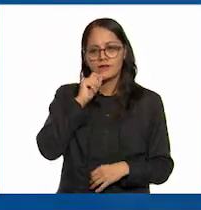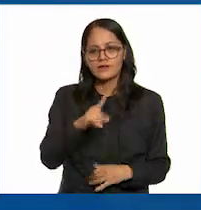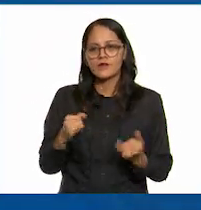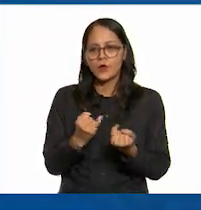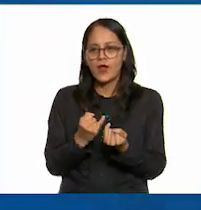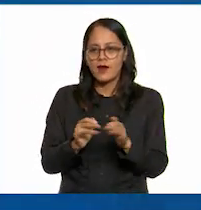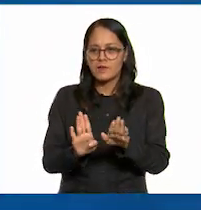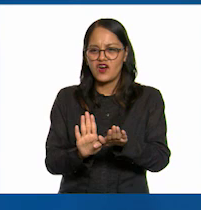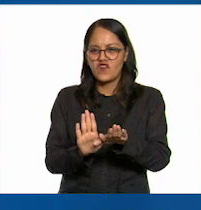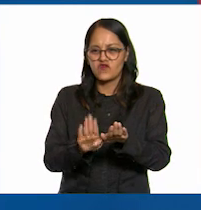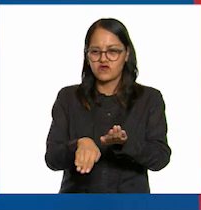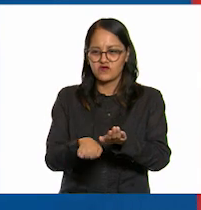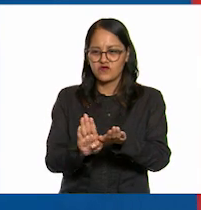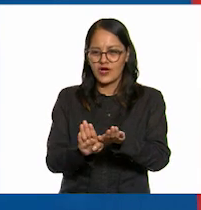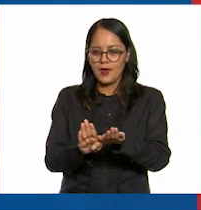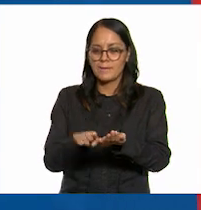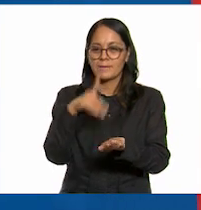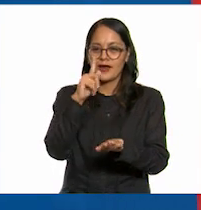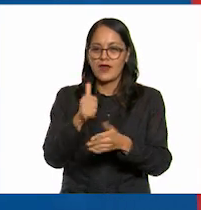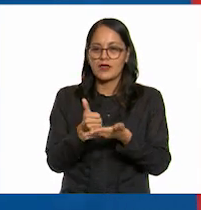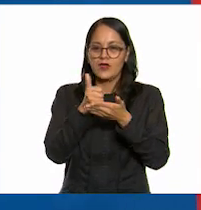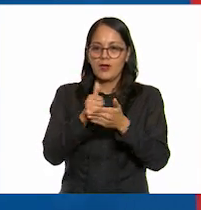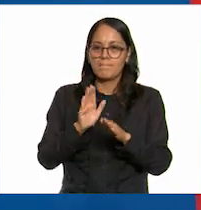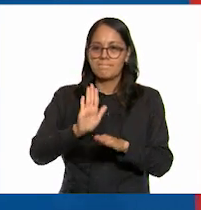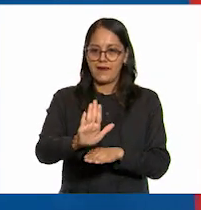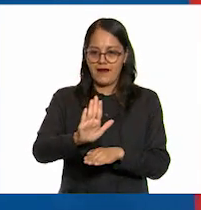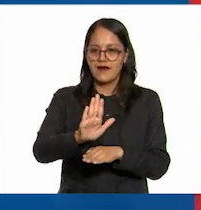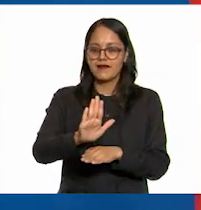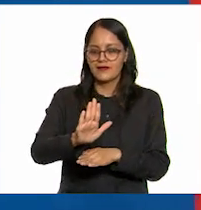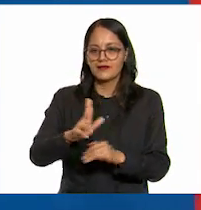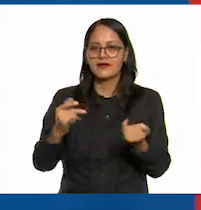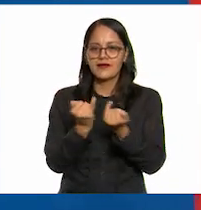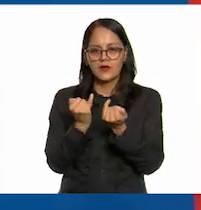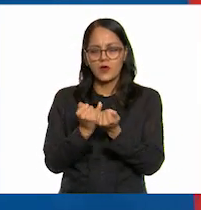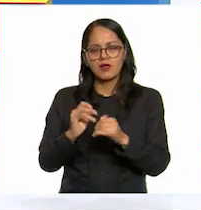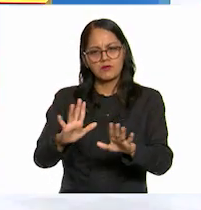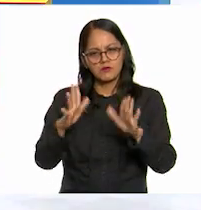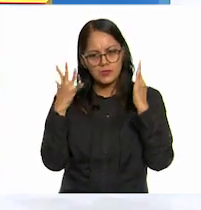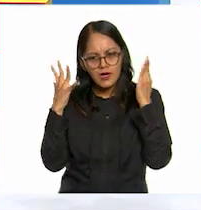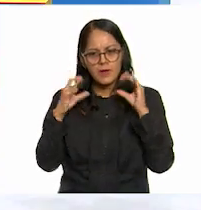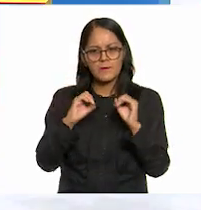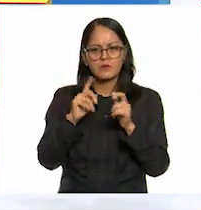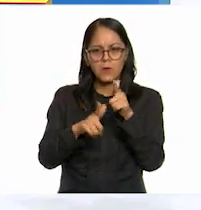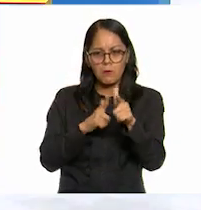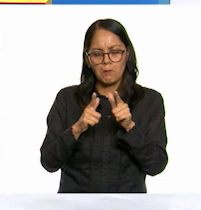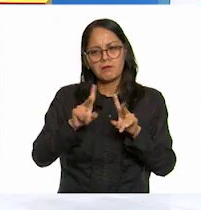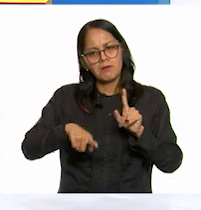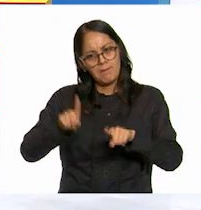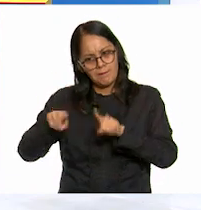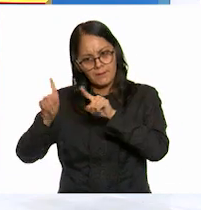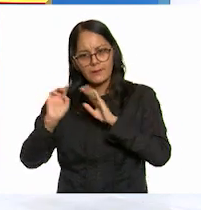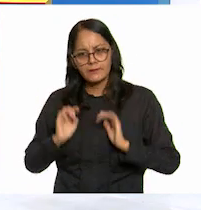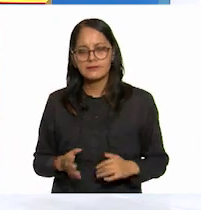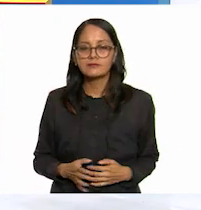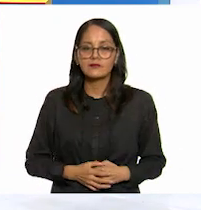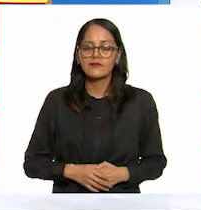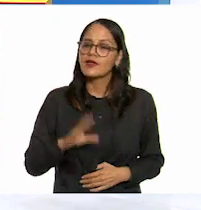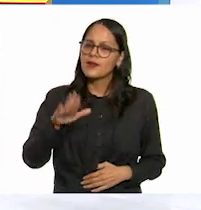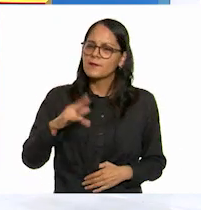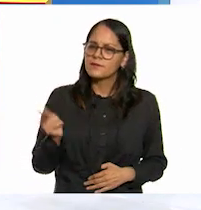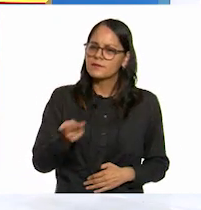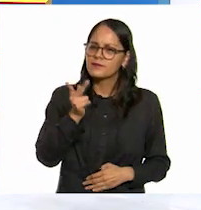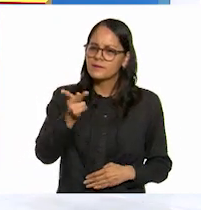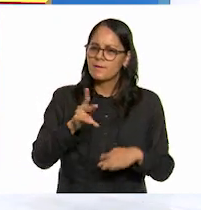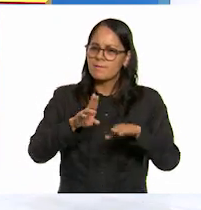el freno para detener el patín rápido o lento según se requiera oiga profe el funcionamiento de los